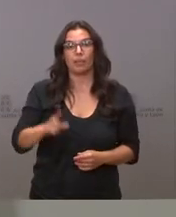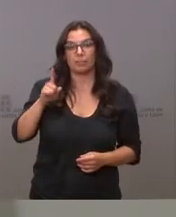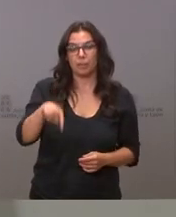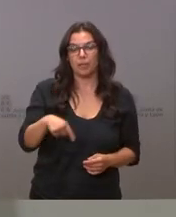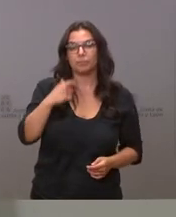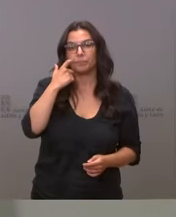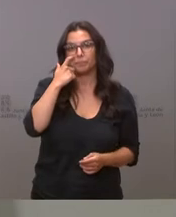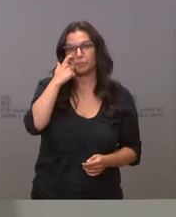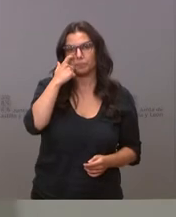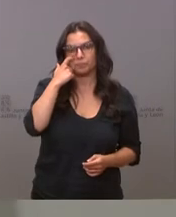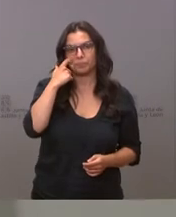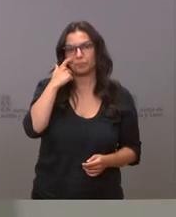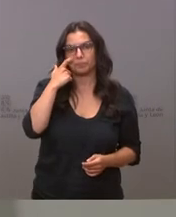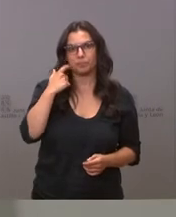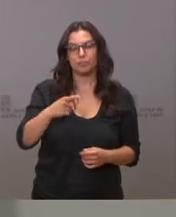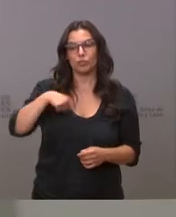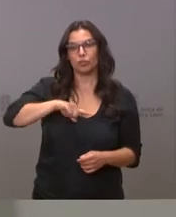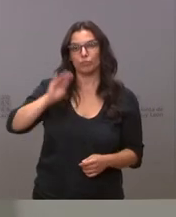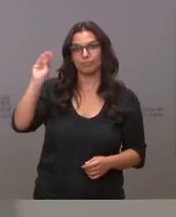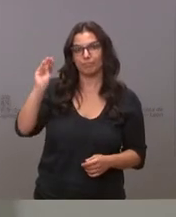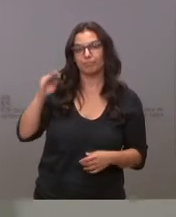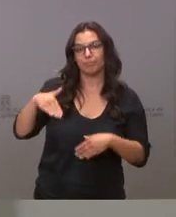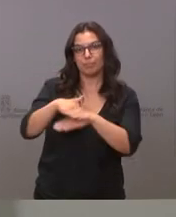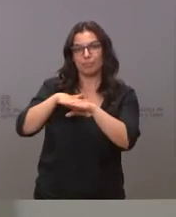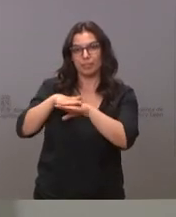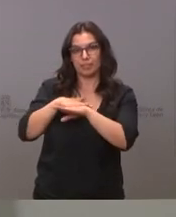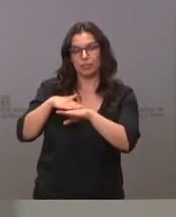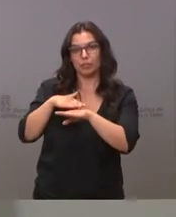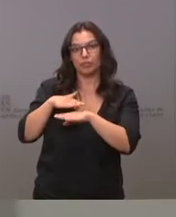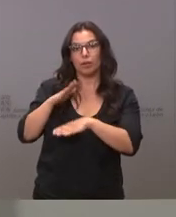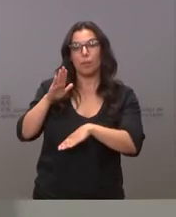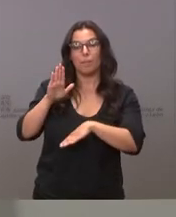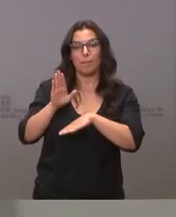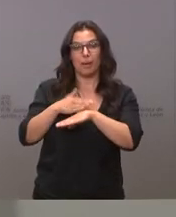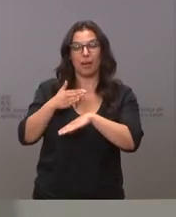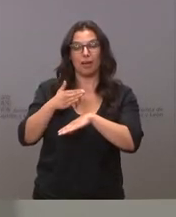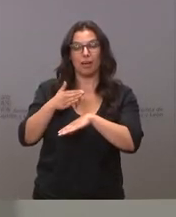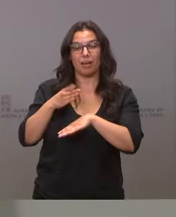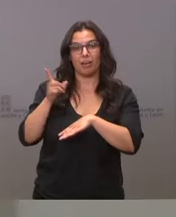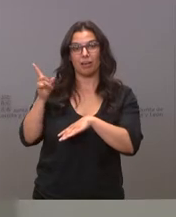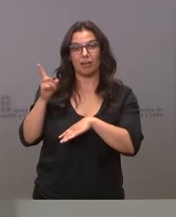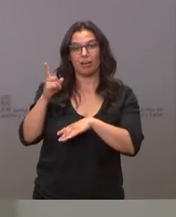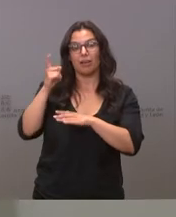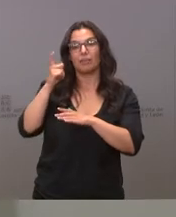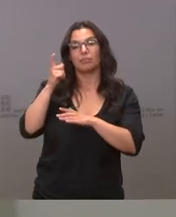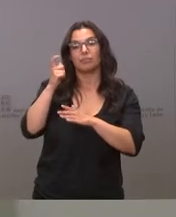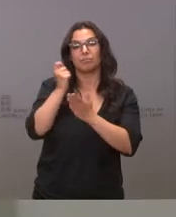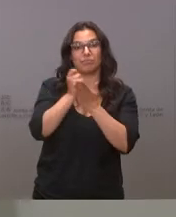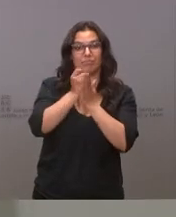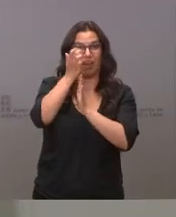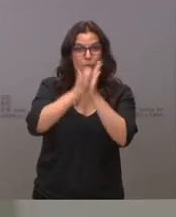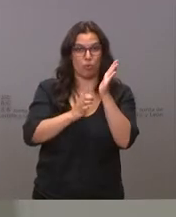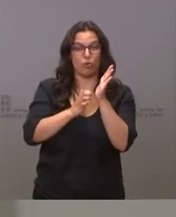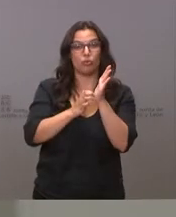al Ministerio para que prorrogue la duración de los abonos, que saben ustedes si habían